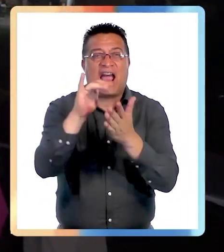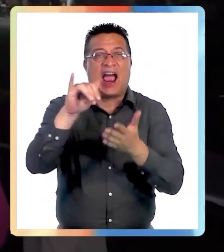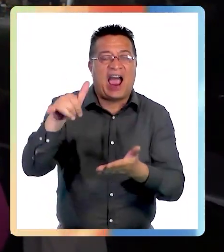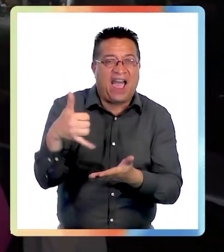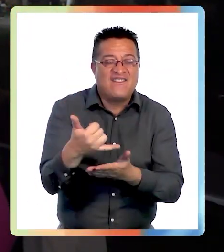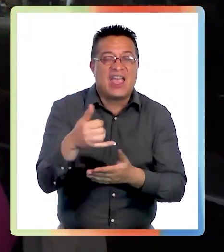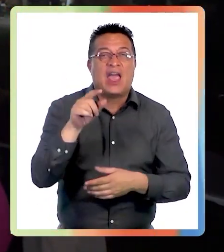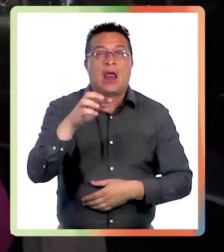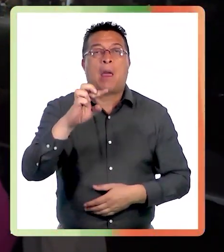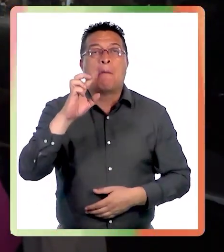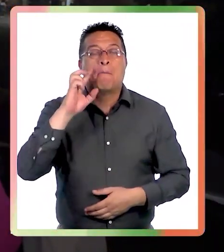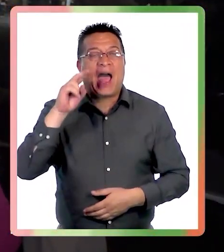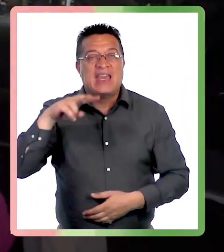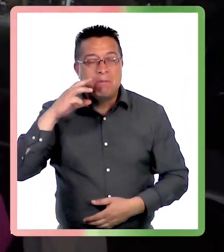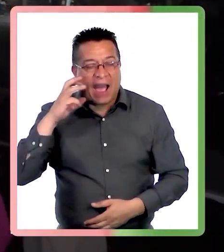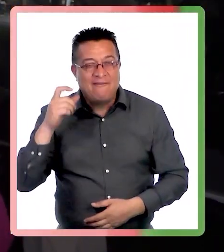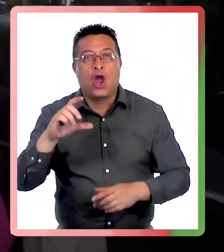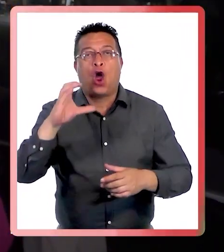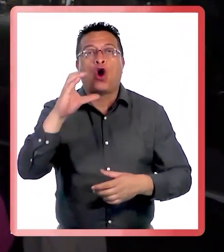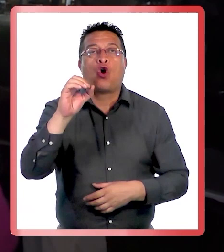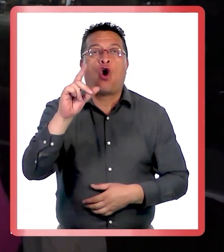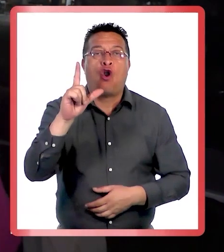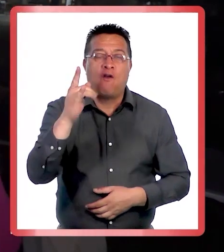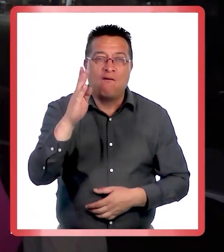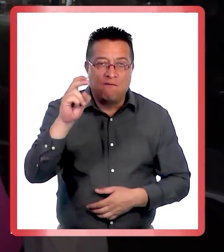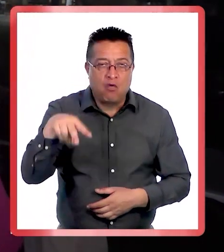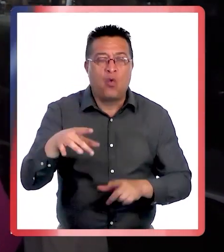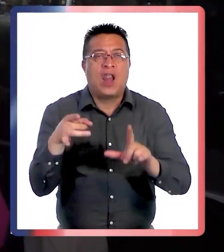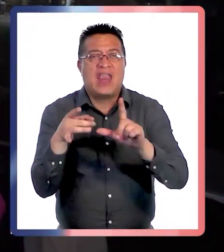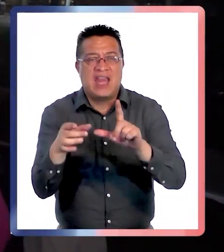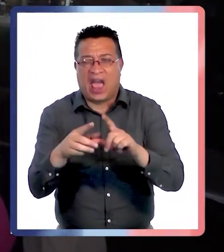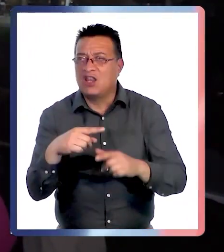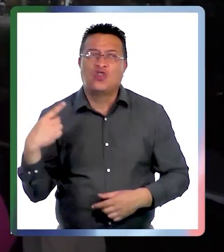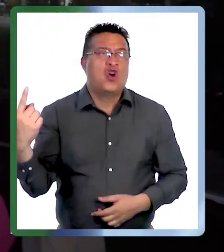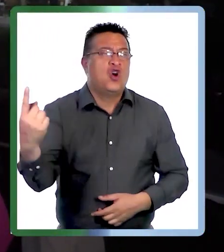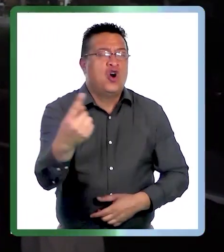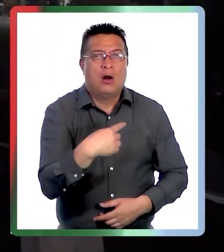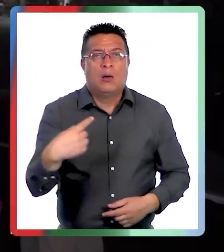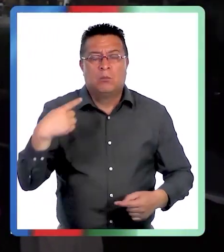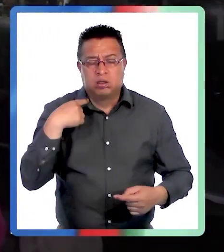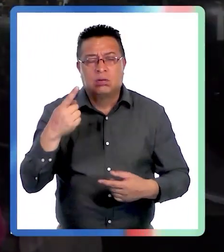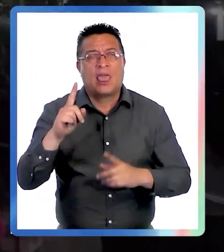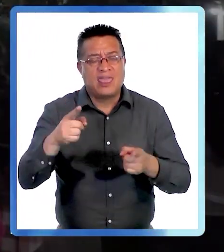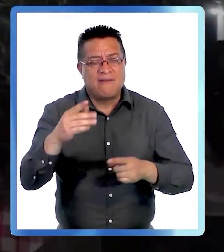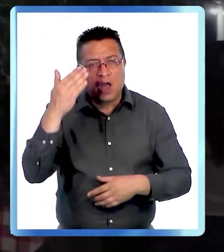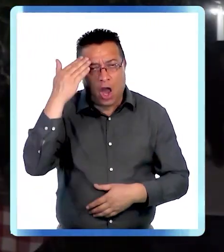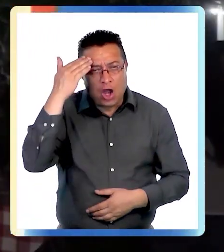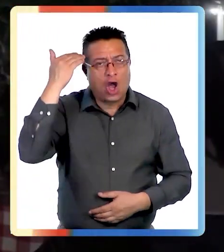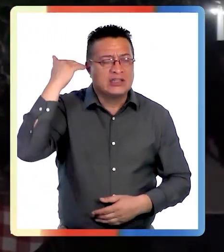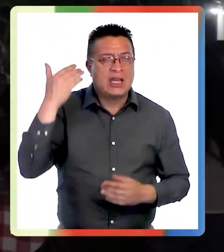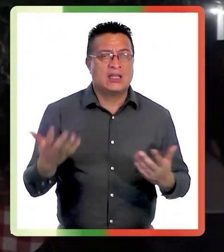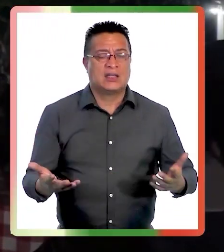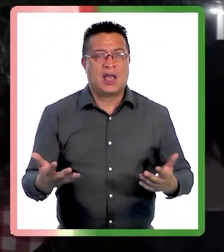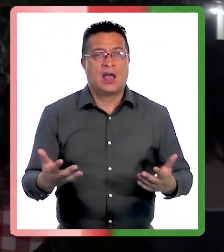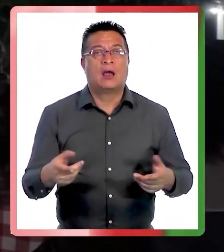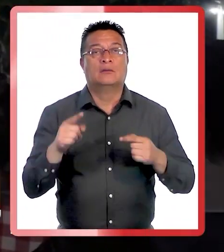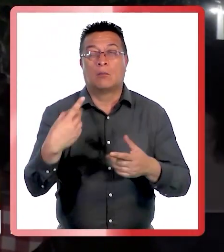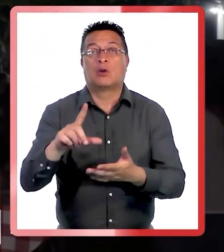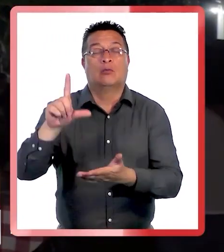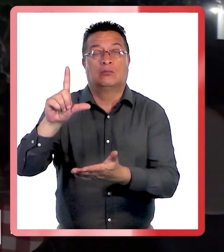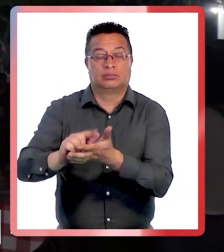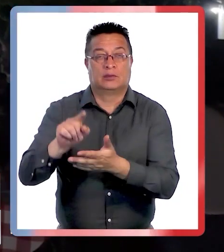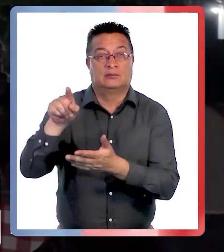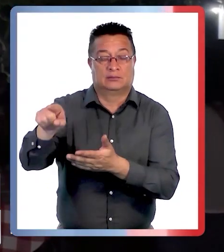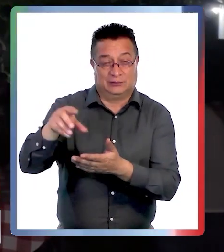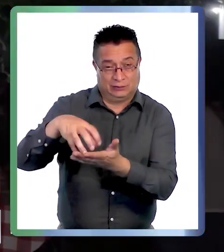Buenas, Pánima, Vida Col, Bul, Linares. Es masivo esto, entonces hay que tomar un poquito de conciencia. Imagínese lo que es el sector de